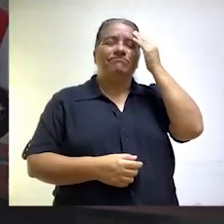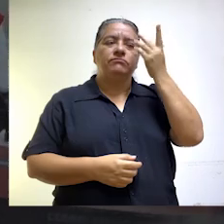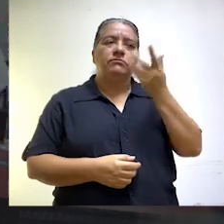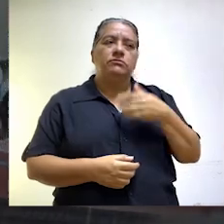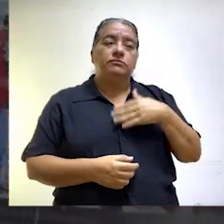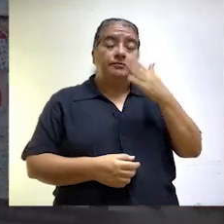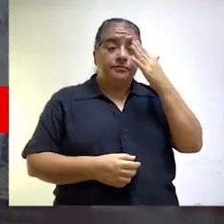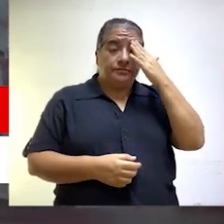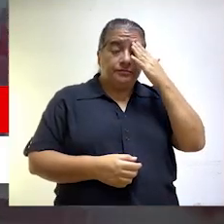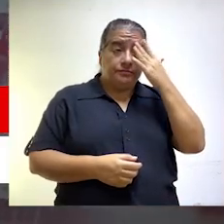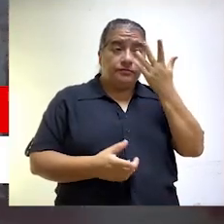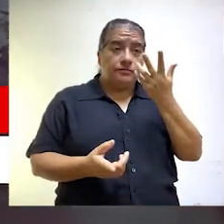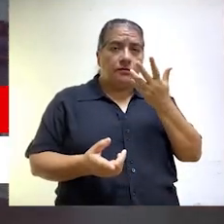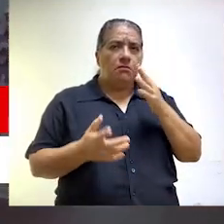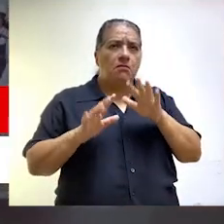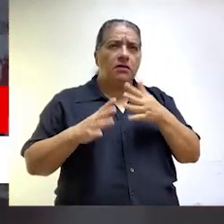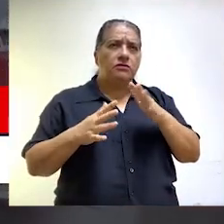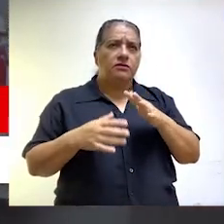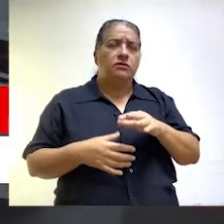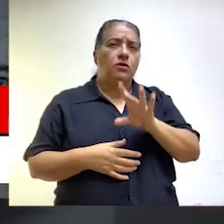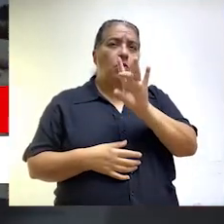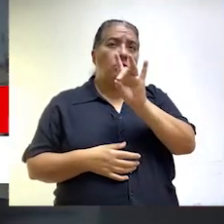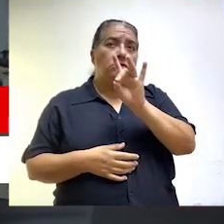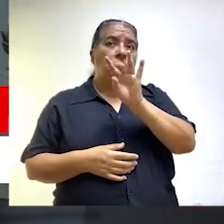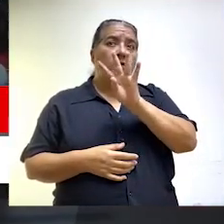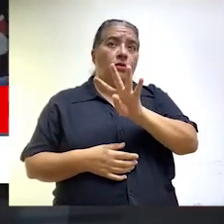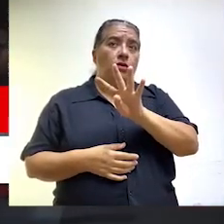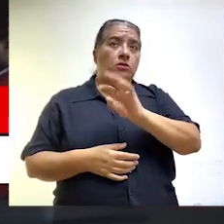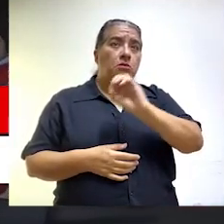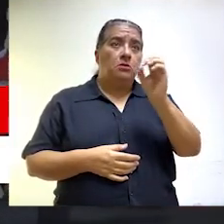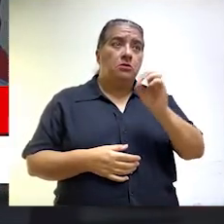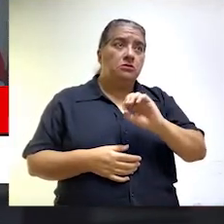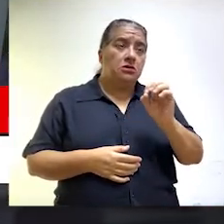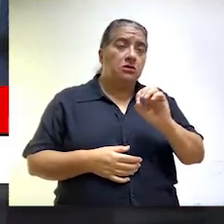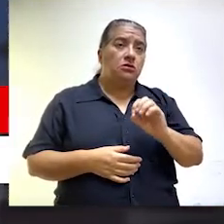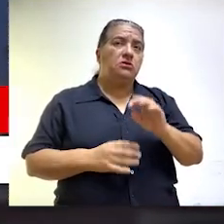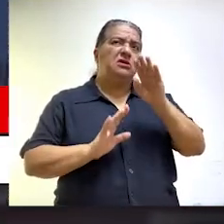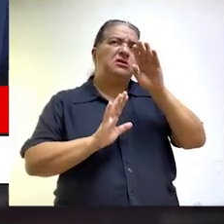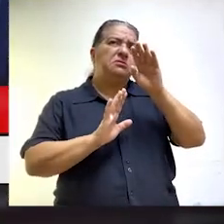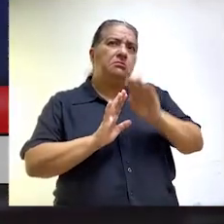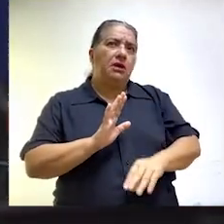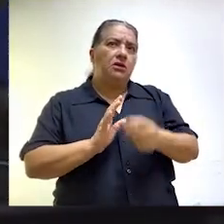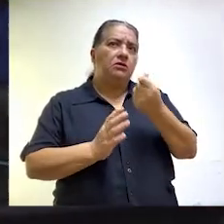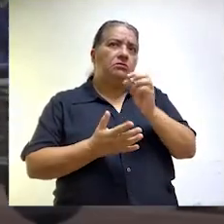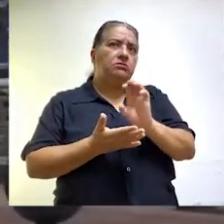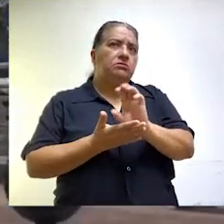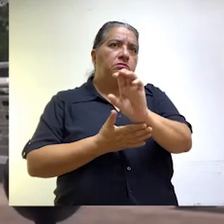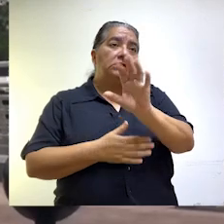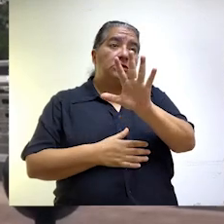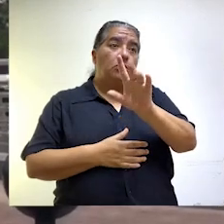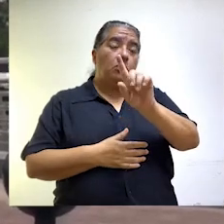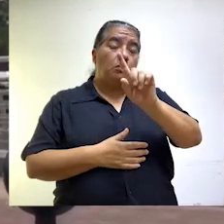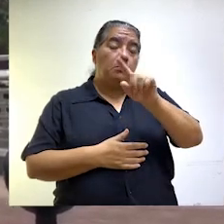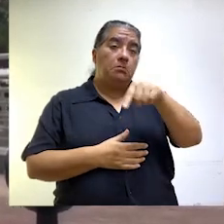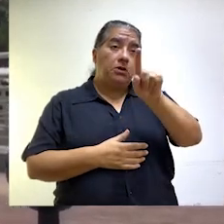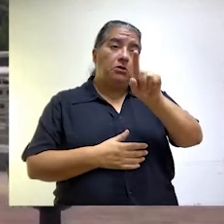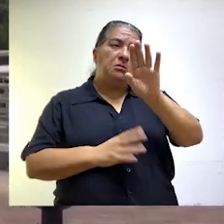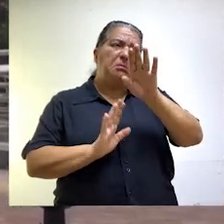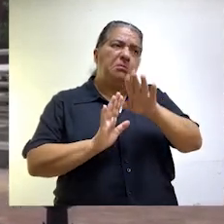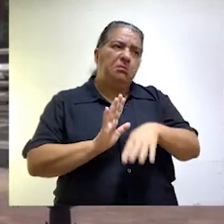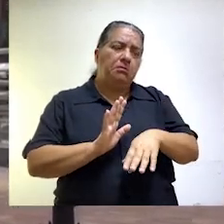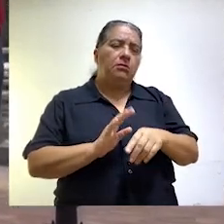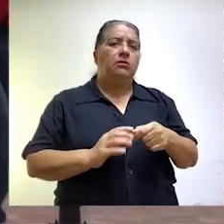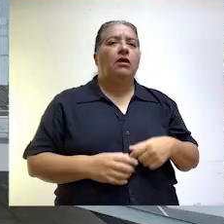esto que te menciono, que alrededor del 84% son menores a 5 millones, obviamente el control